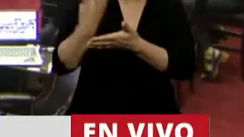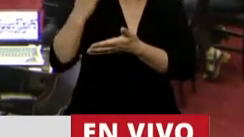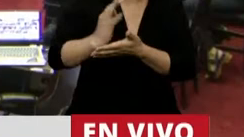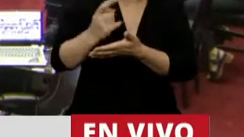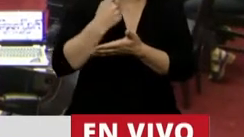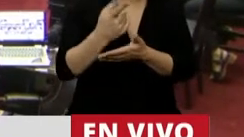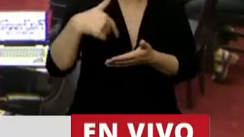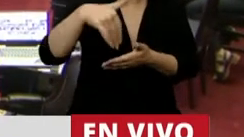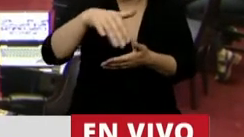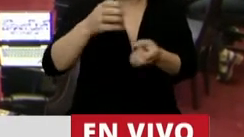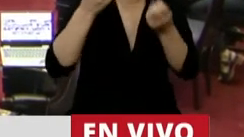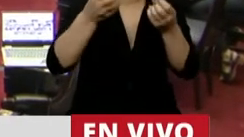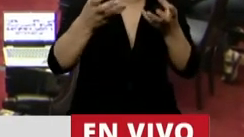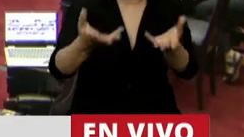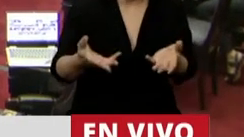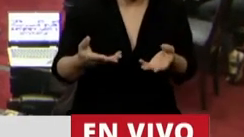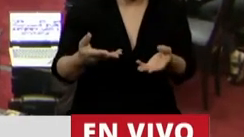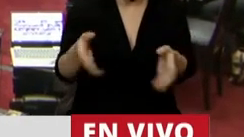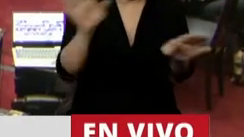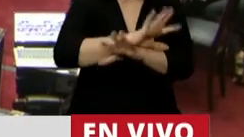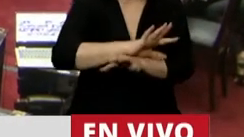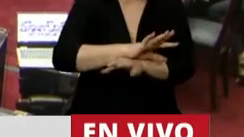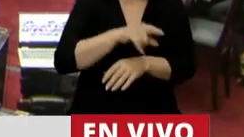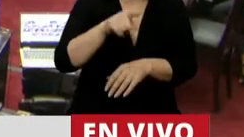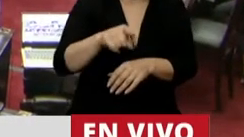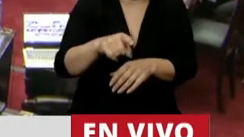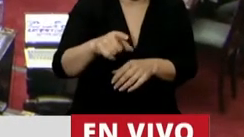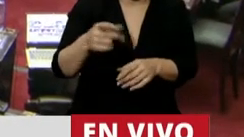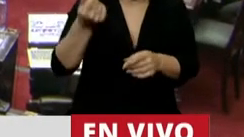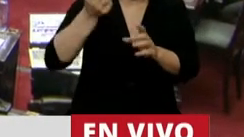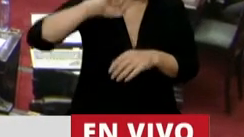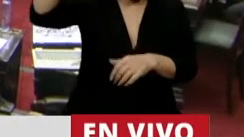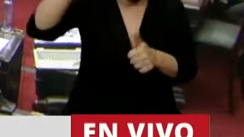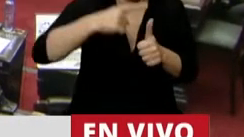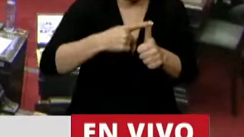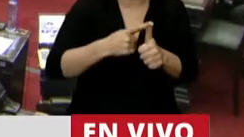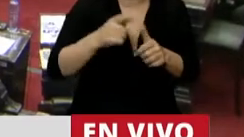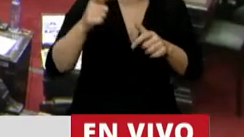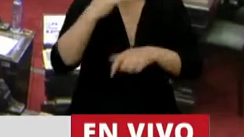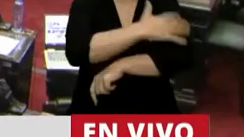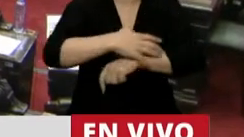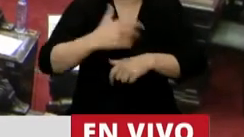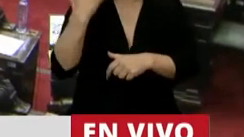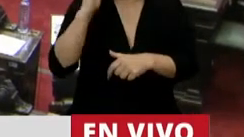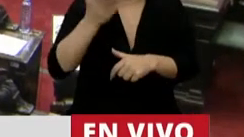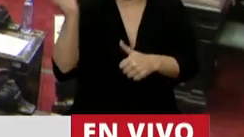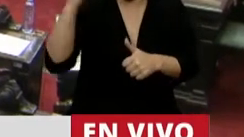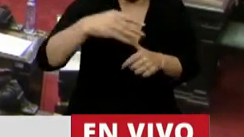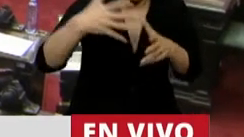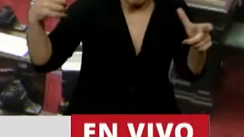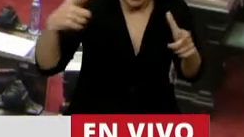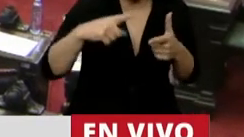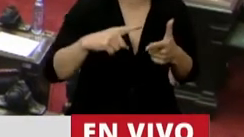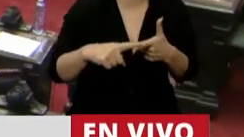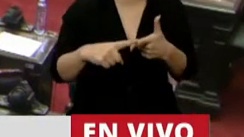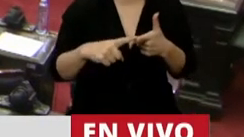¿sabe qué hicieron? Tuvimos una inflación del 160%, aumentó un 5% la pobreza. La verdad,